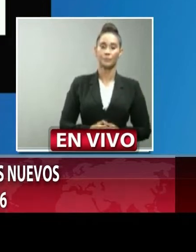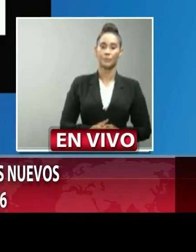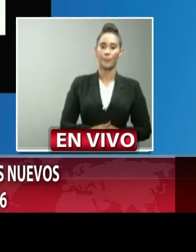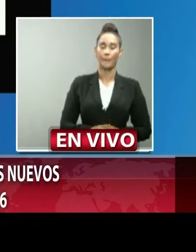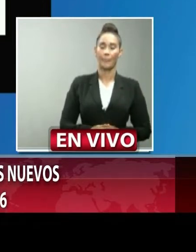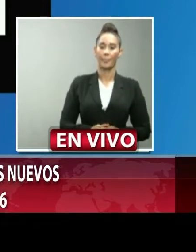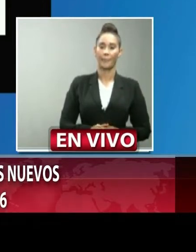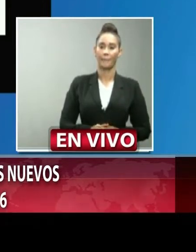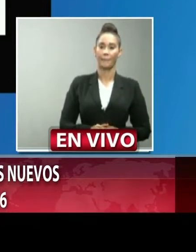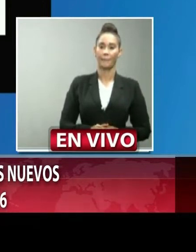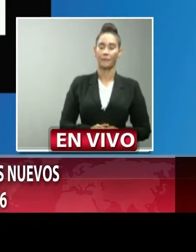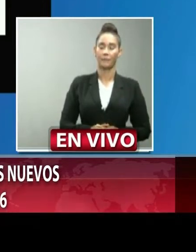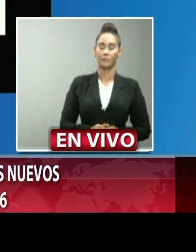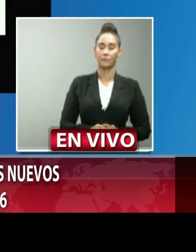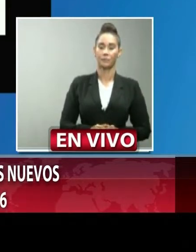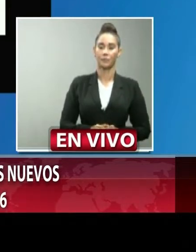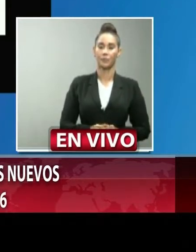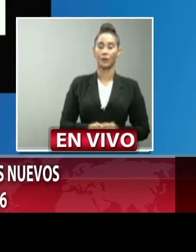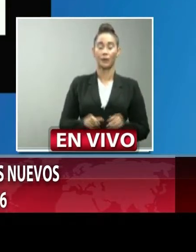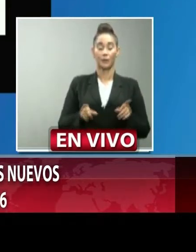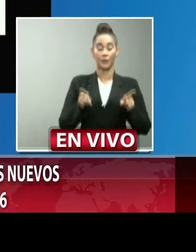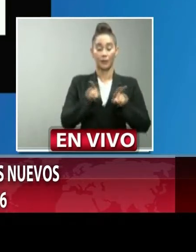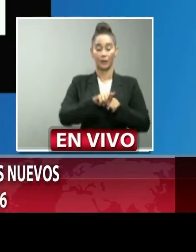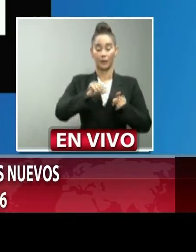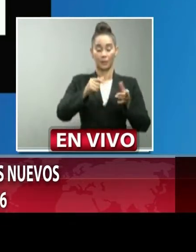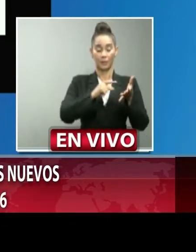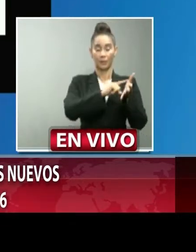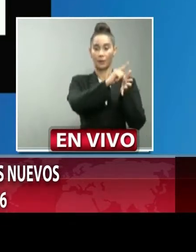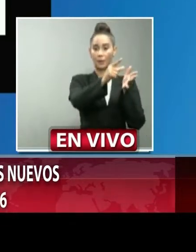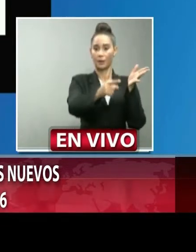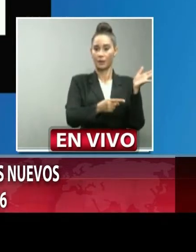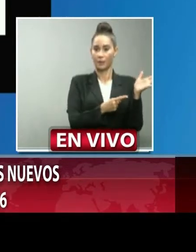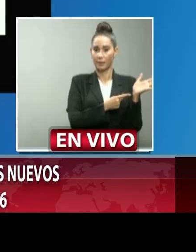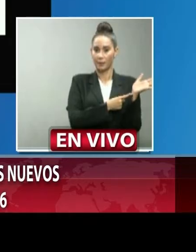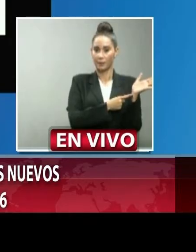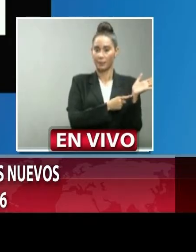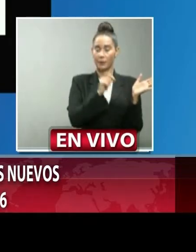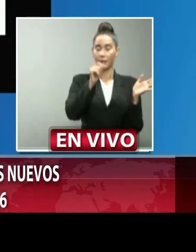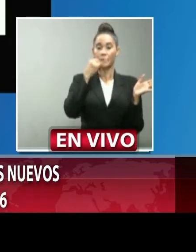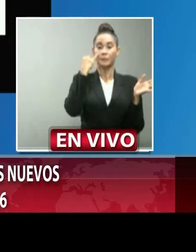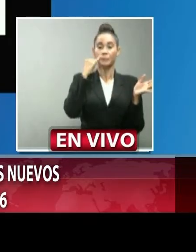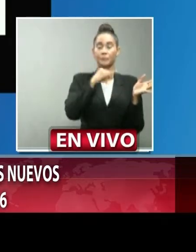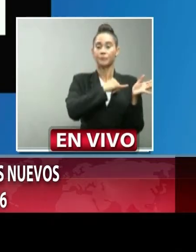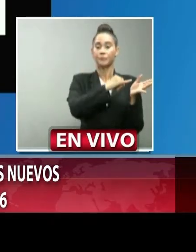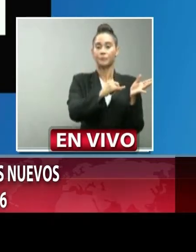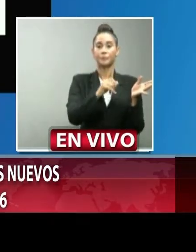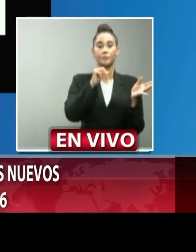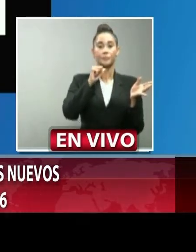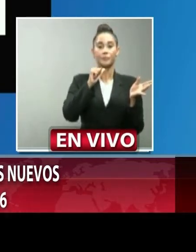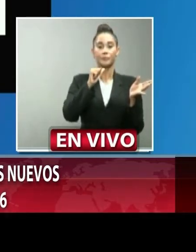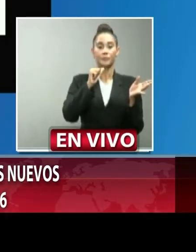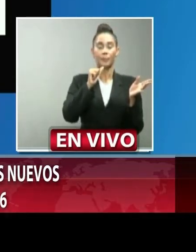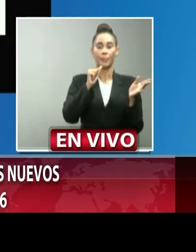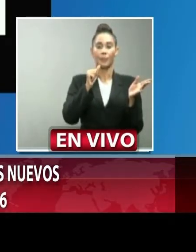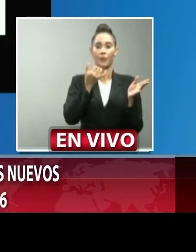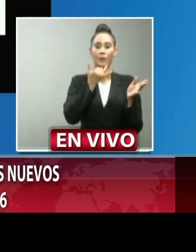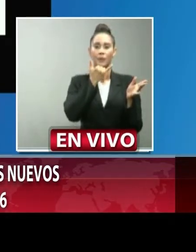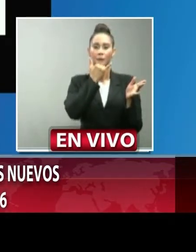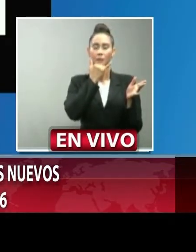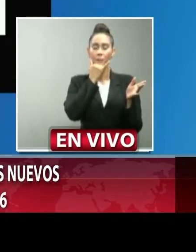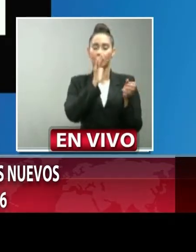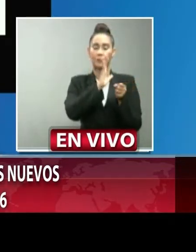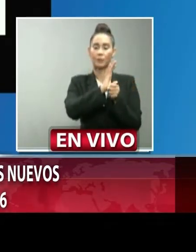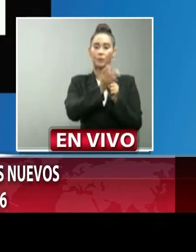en esta gráfica pueden ver los casos por día de toma de